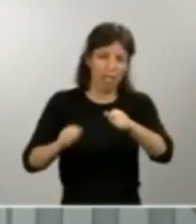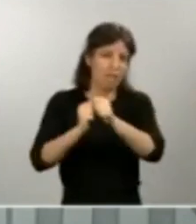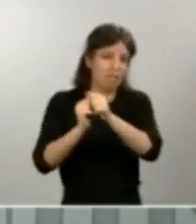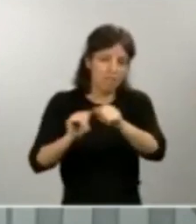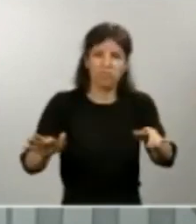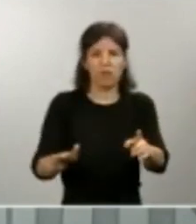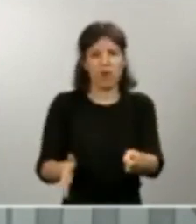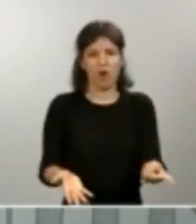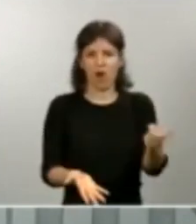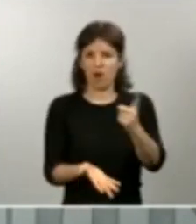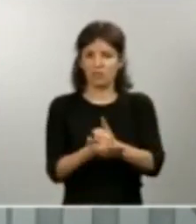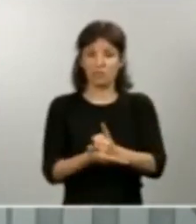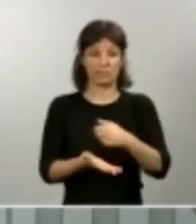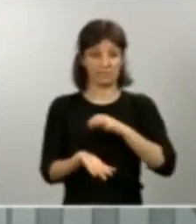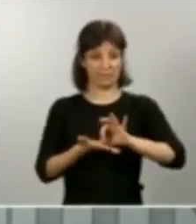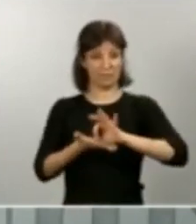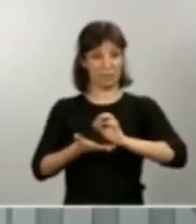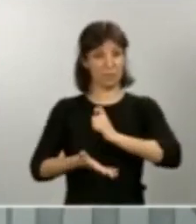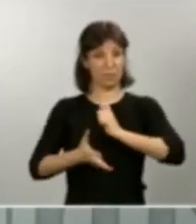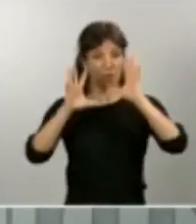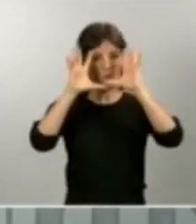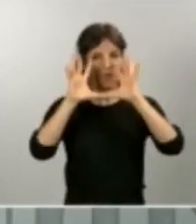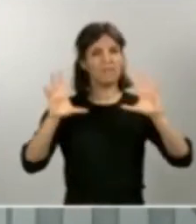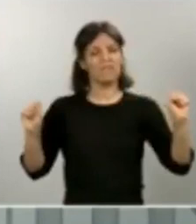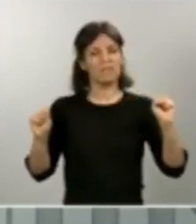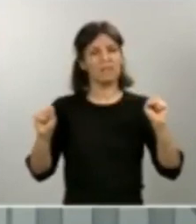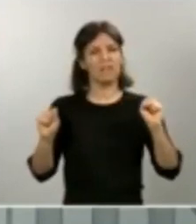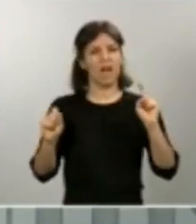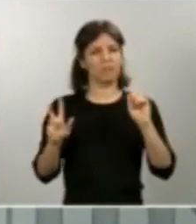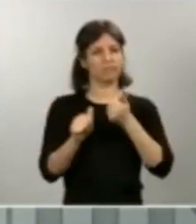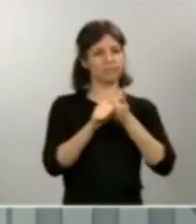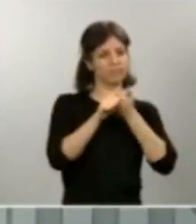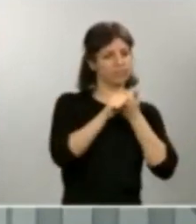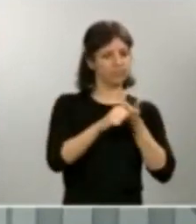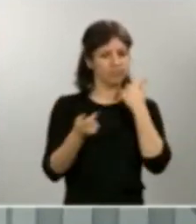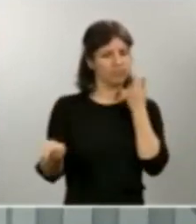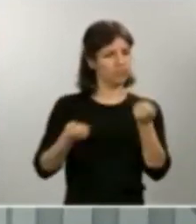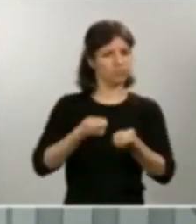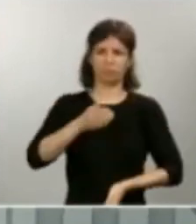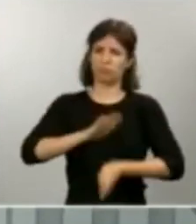nuestros servicios de la policía y la Guardia Civil hay una monitorización constante al respecto.